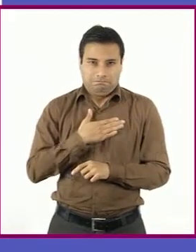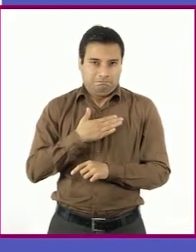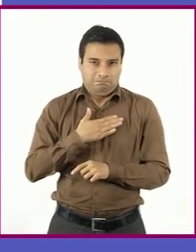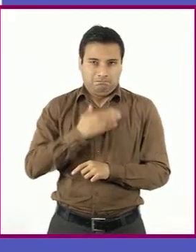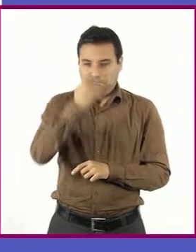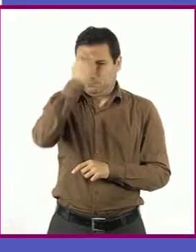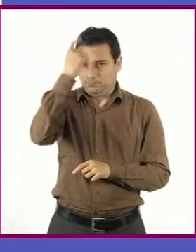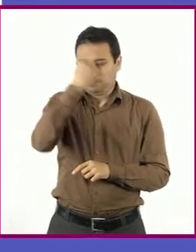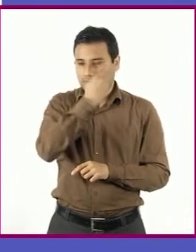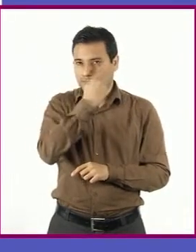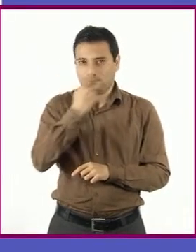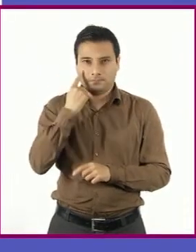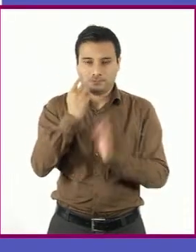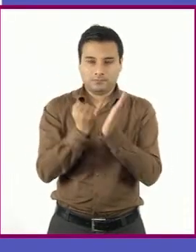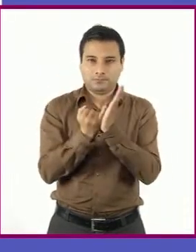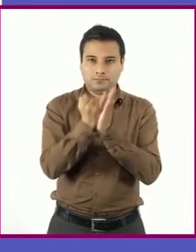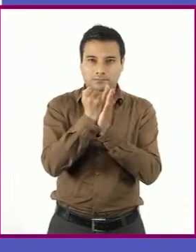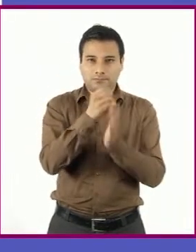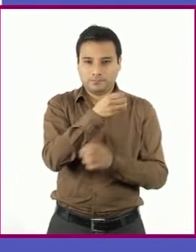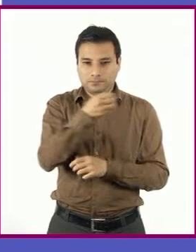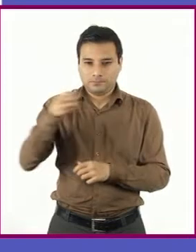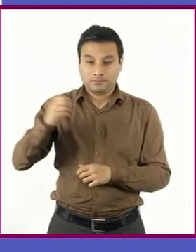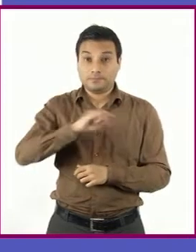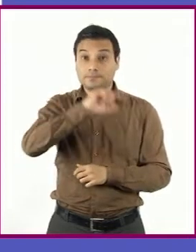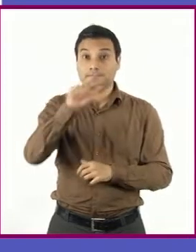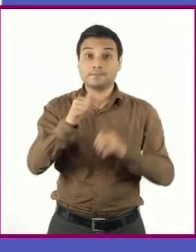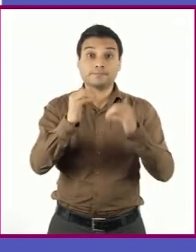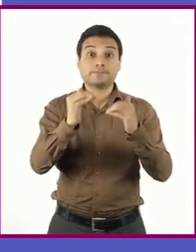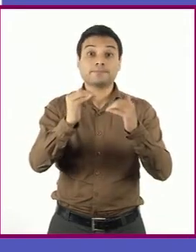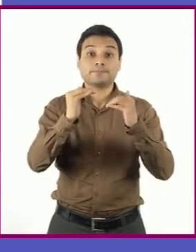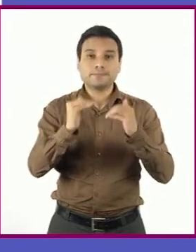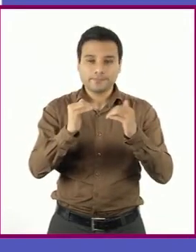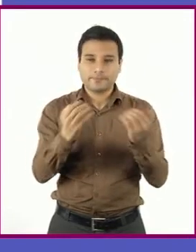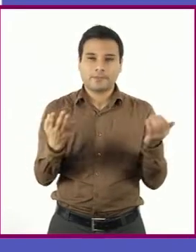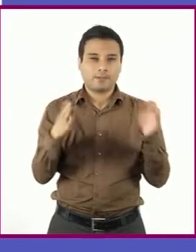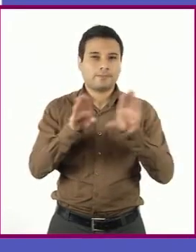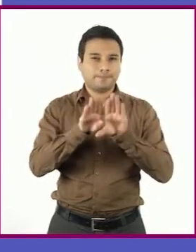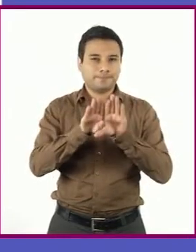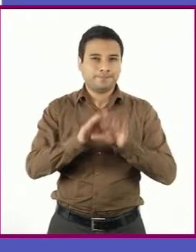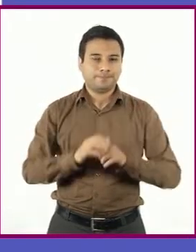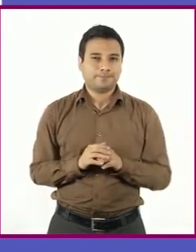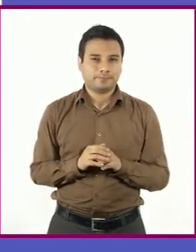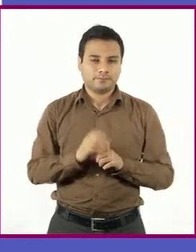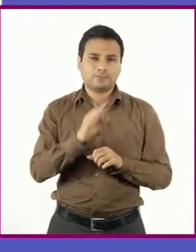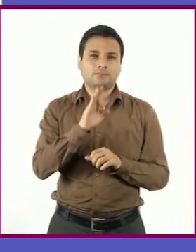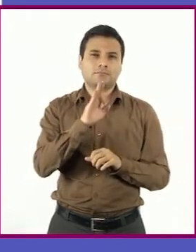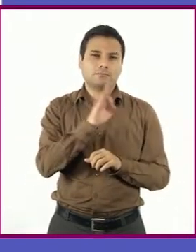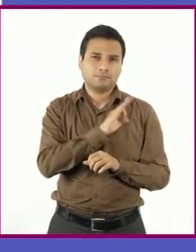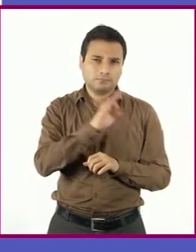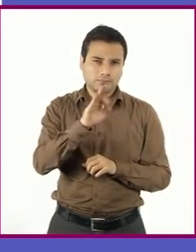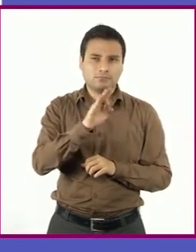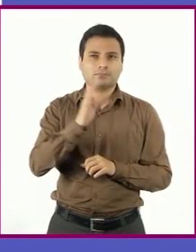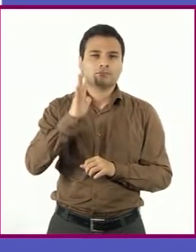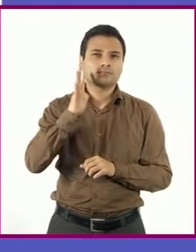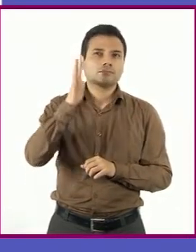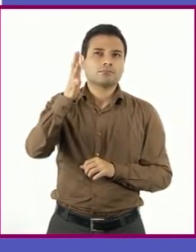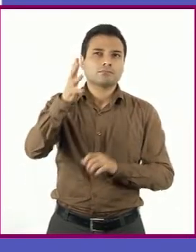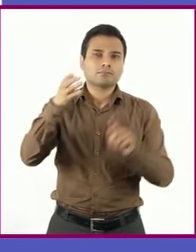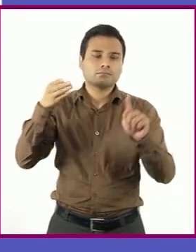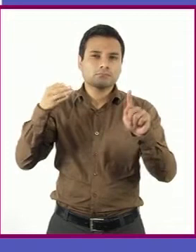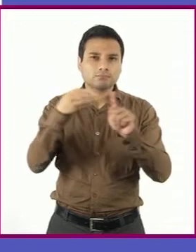por último, un cierre que ayude a concluir el texto, donde se pueden incluir metas para el futuro,